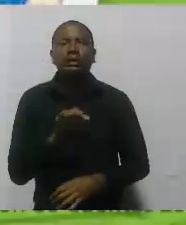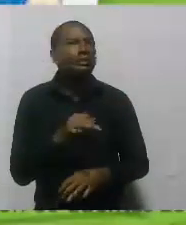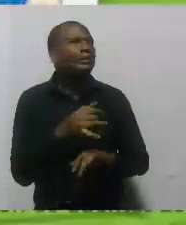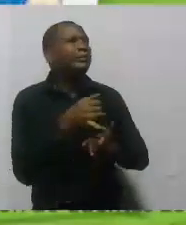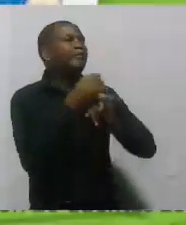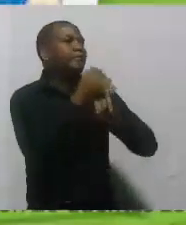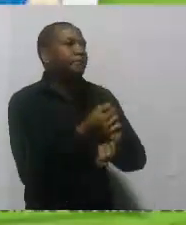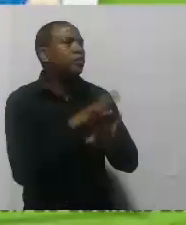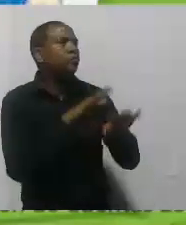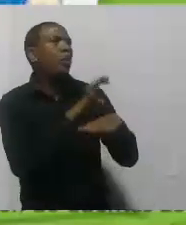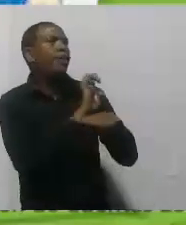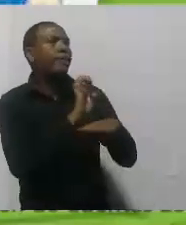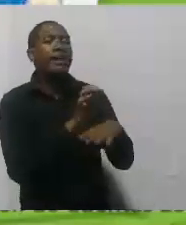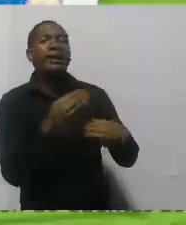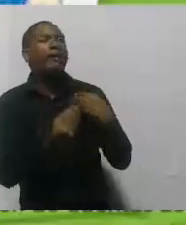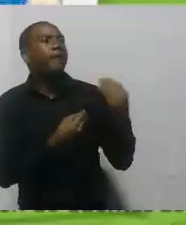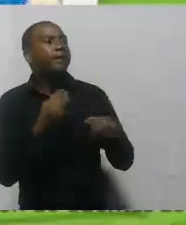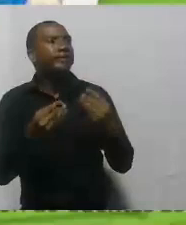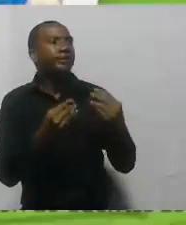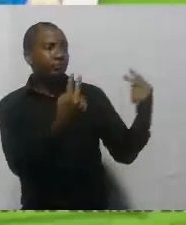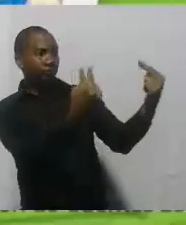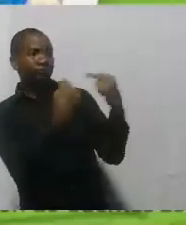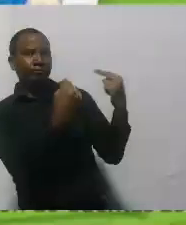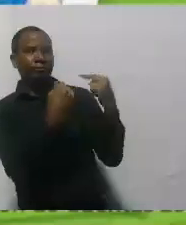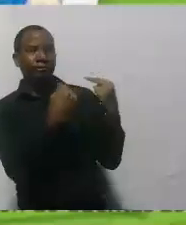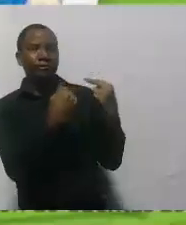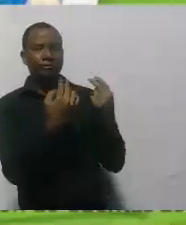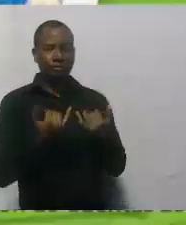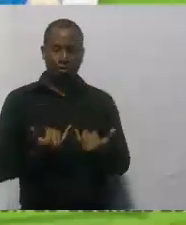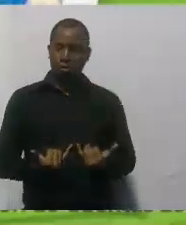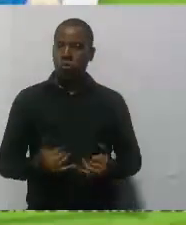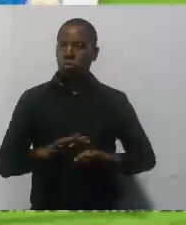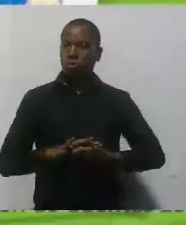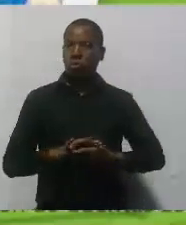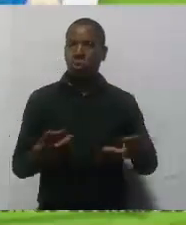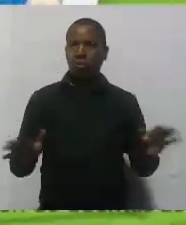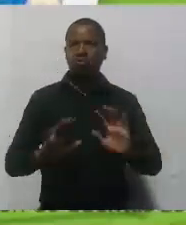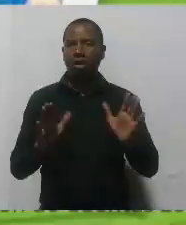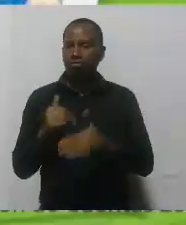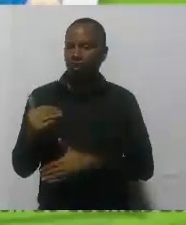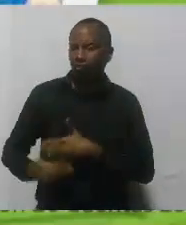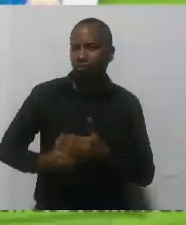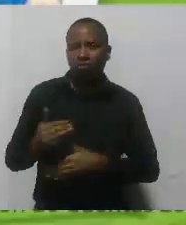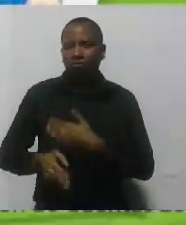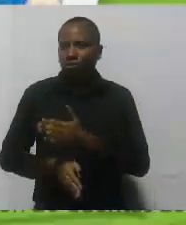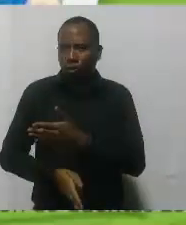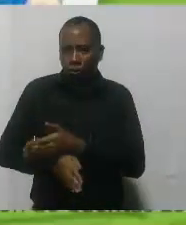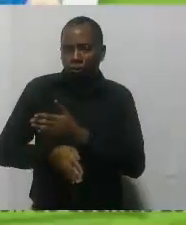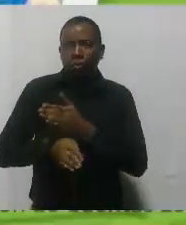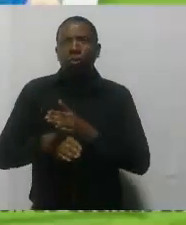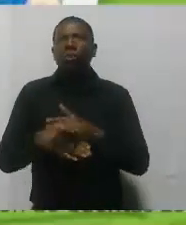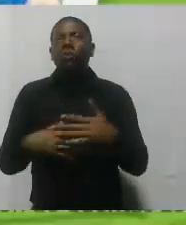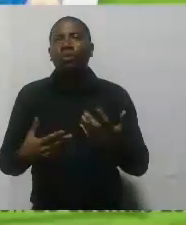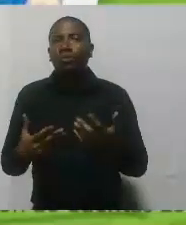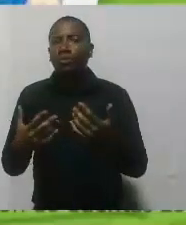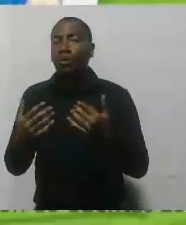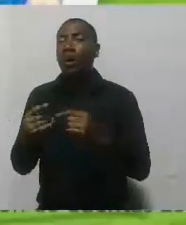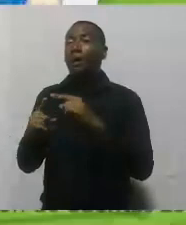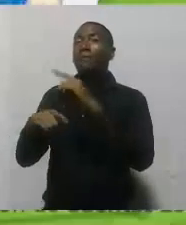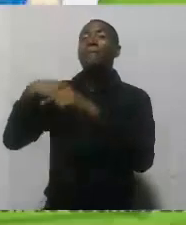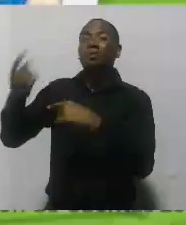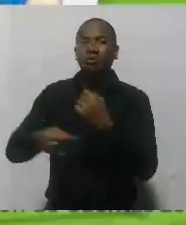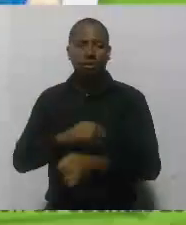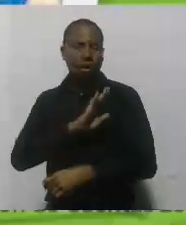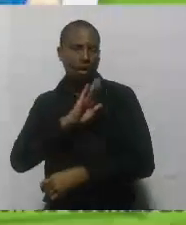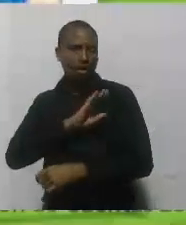entidad para estar pendiente de nuestros riesgos. En este momento ya se va adelantando fuertemente y será una de las cosas que le dejaremos a otra